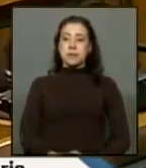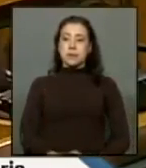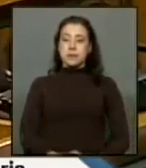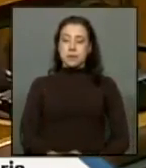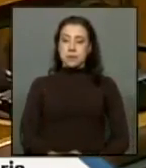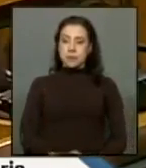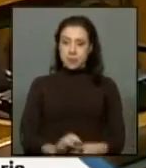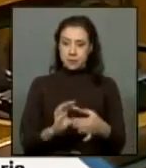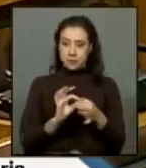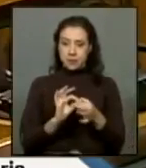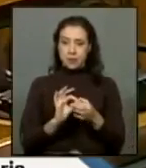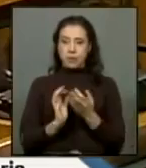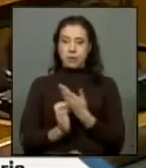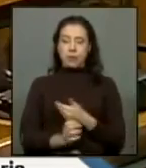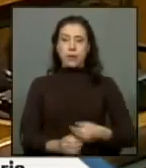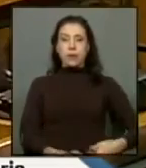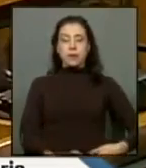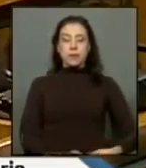gracias presidente